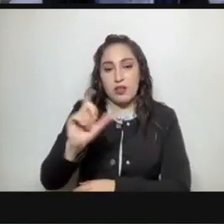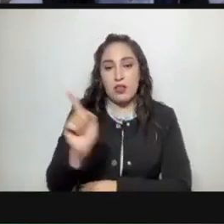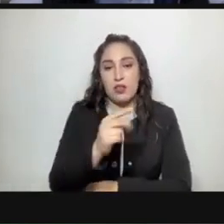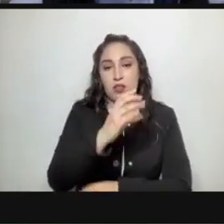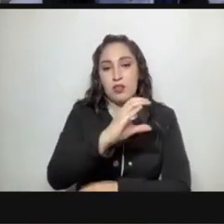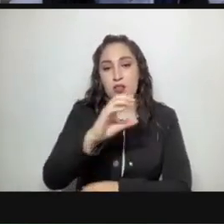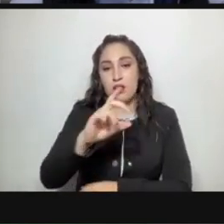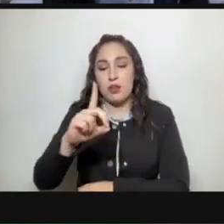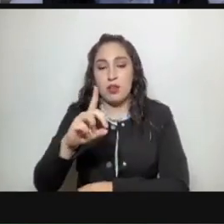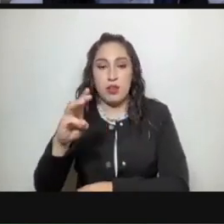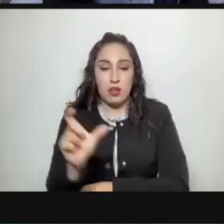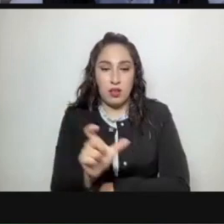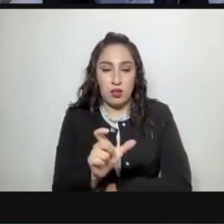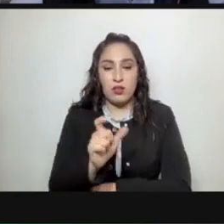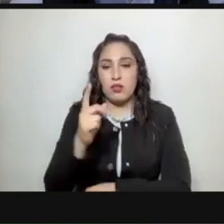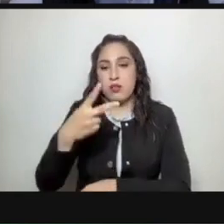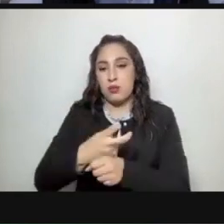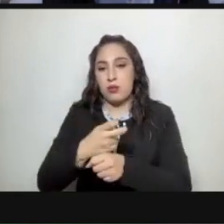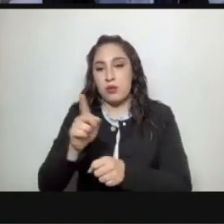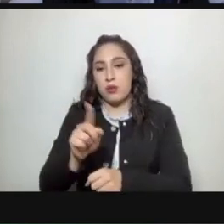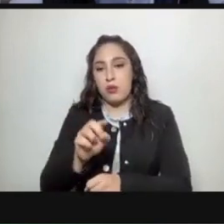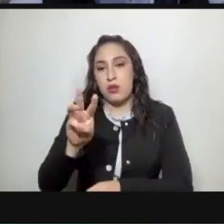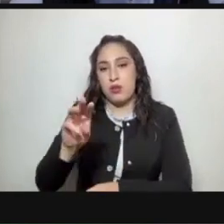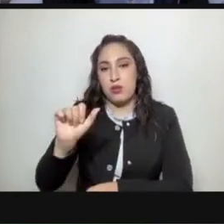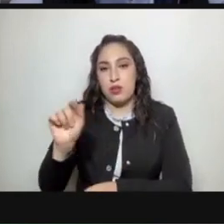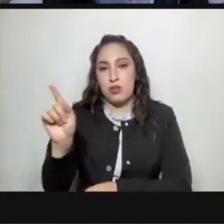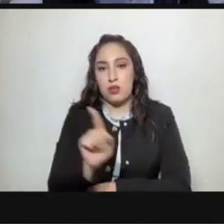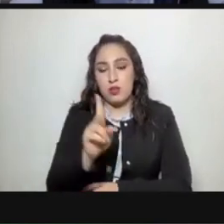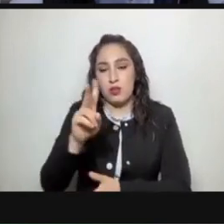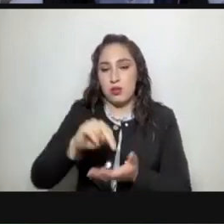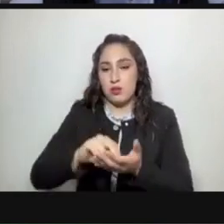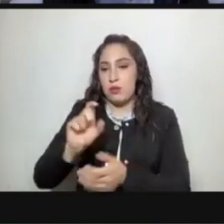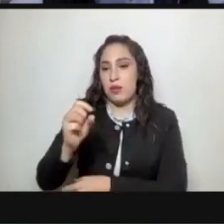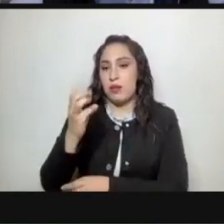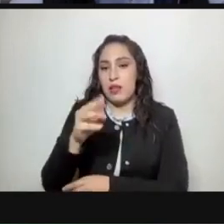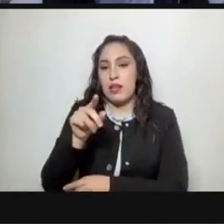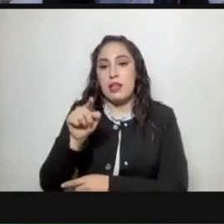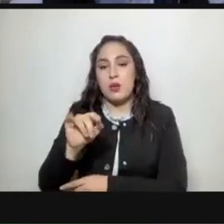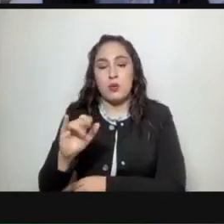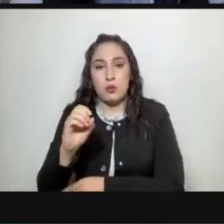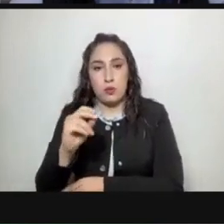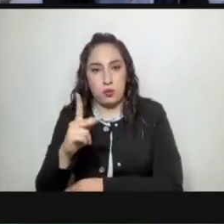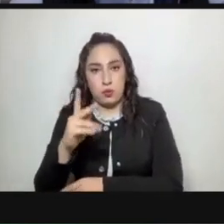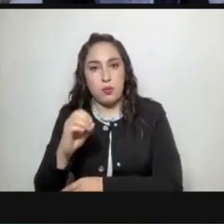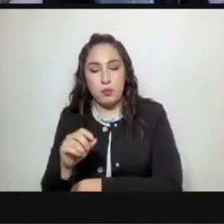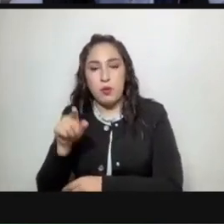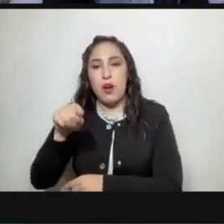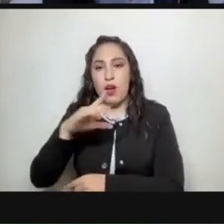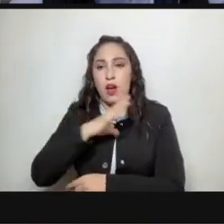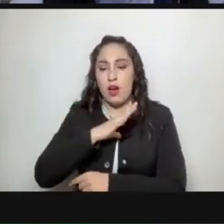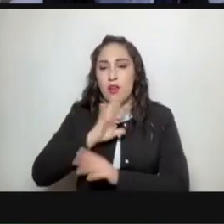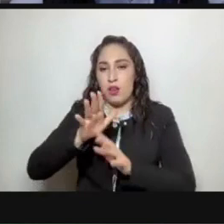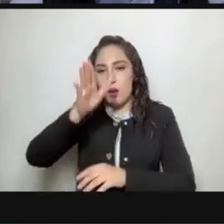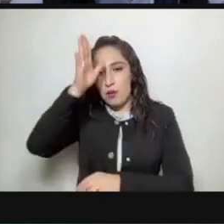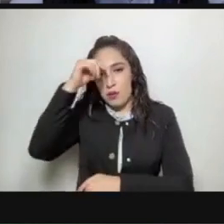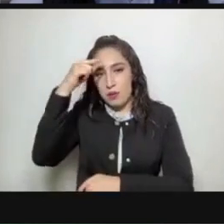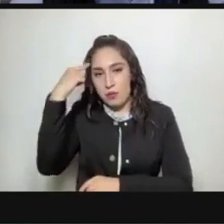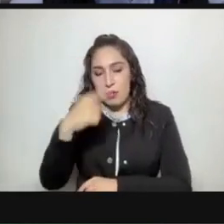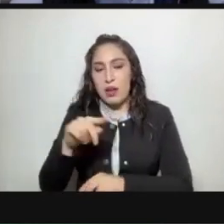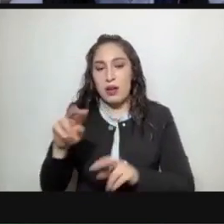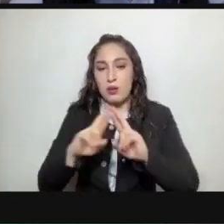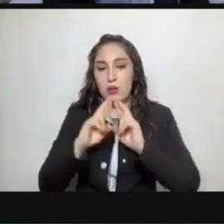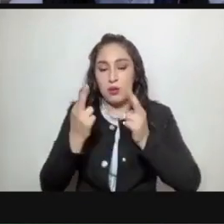UCOPO diagonal tres A cero cero cuatro dos mil veintitrés por el cual la junta de coordinación política aprueba las comparecencias ante las comisiones